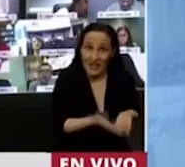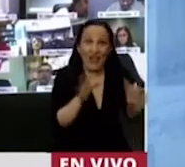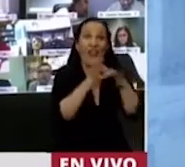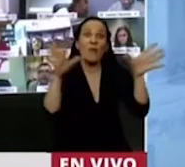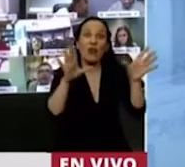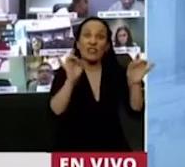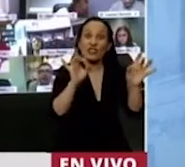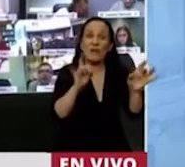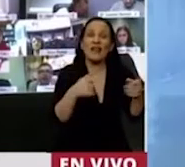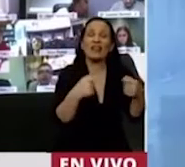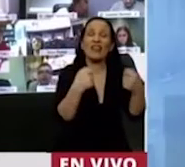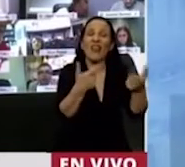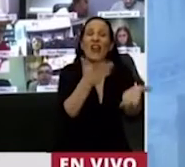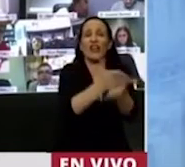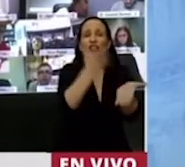damos derechos